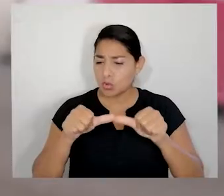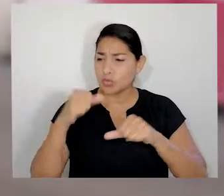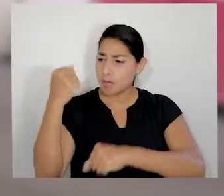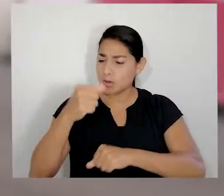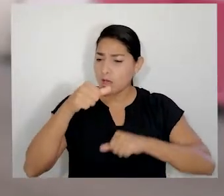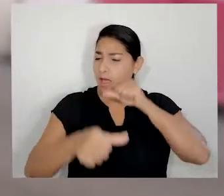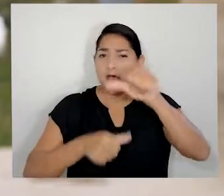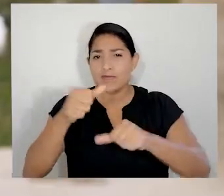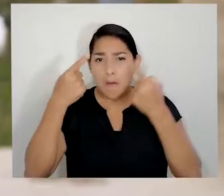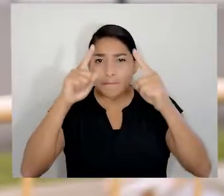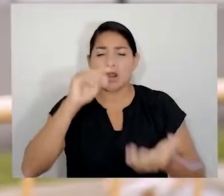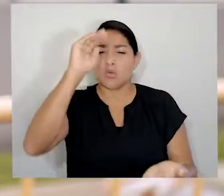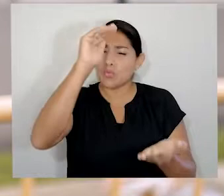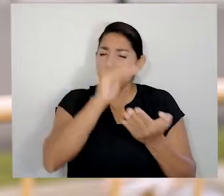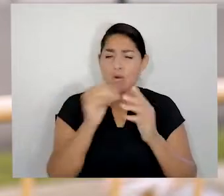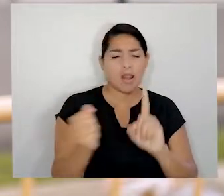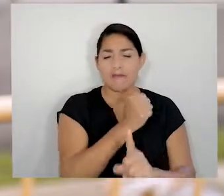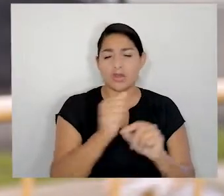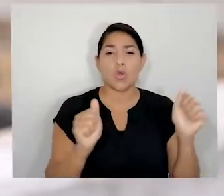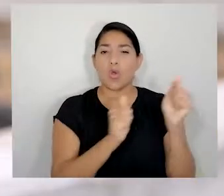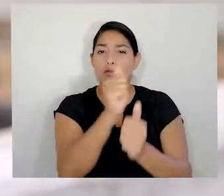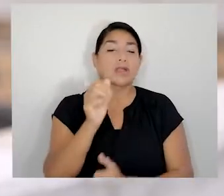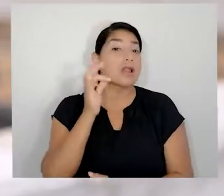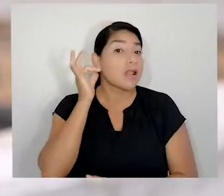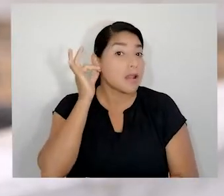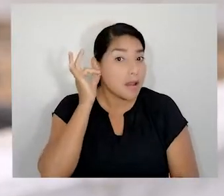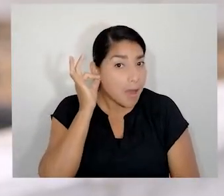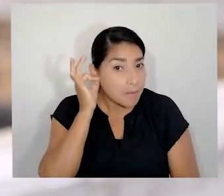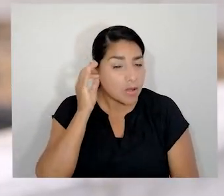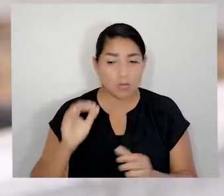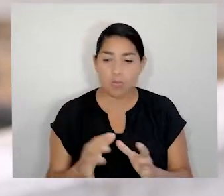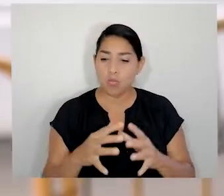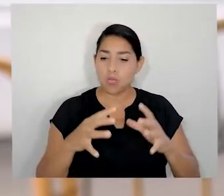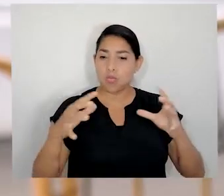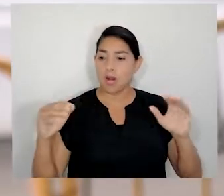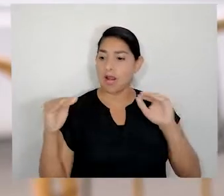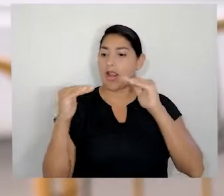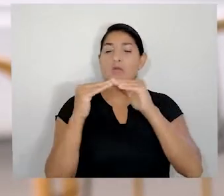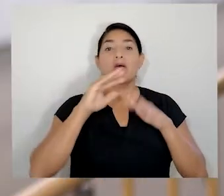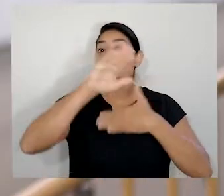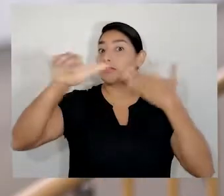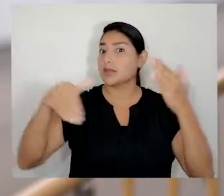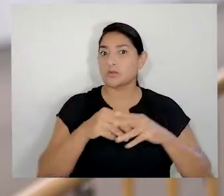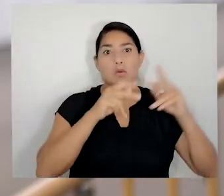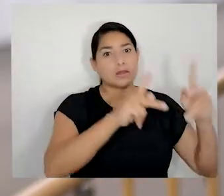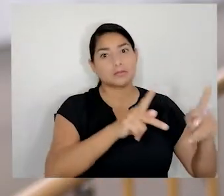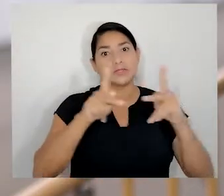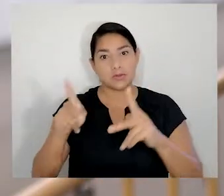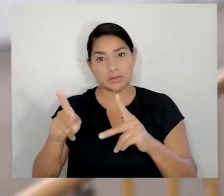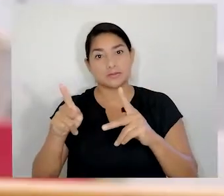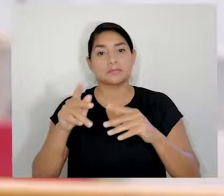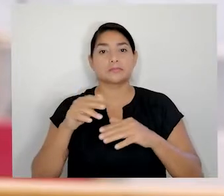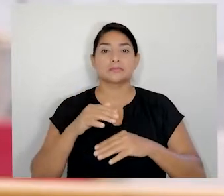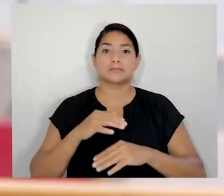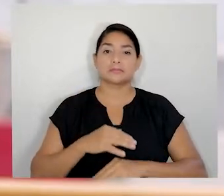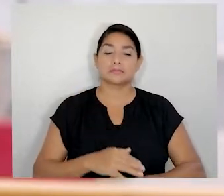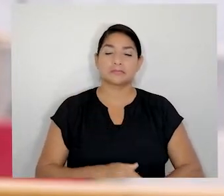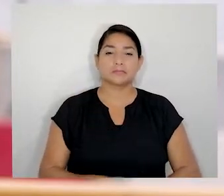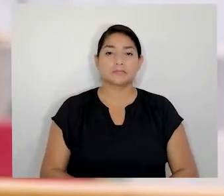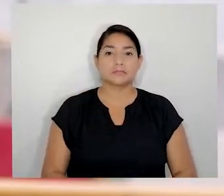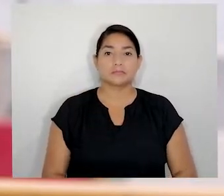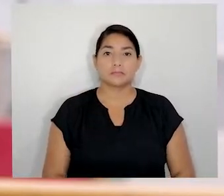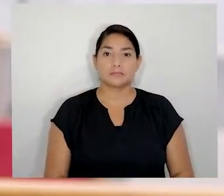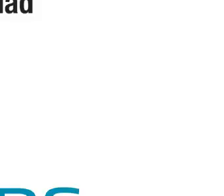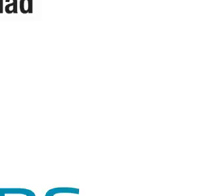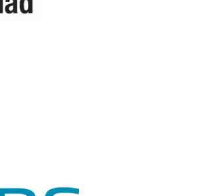En UNOPS seguimos emprendiendo esfuerzos para reducir la violencia contra las mujeres y aumentar la igualdad entre todas las